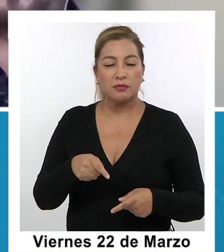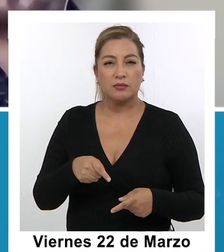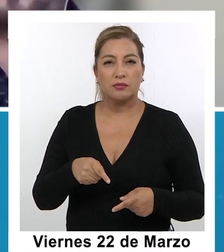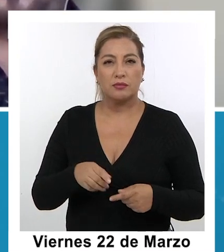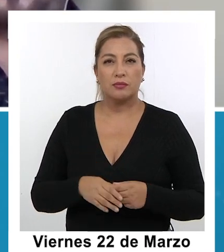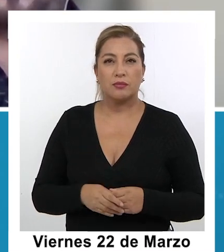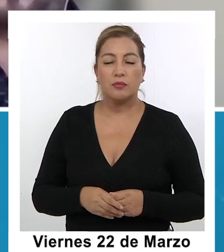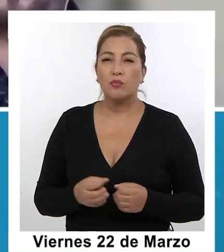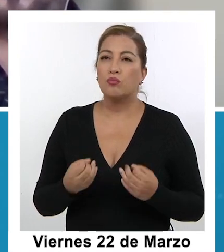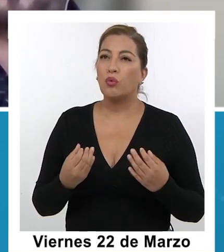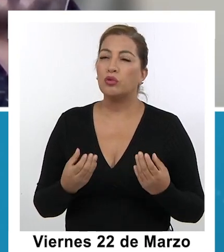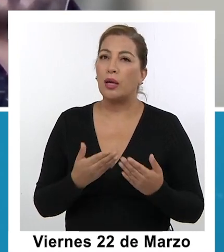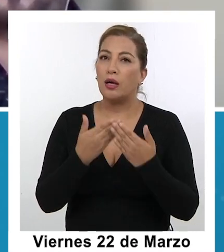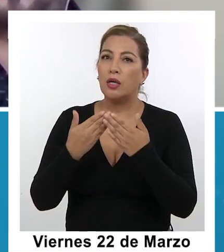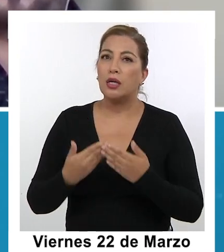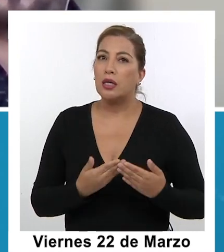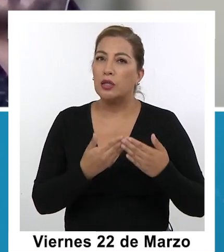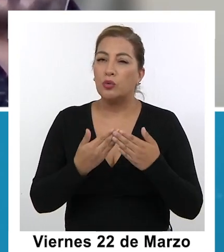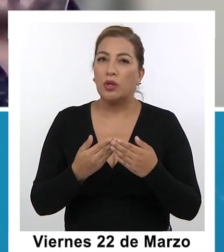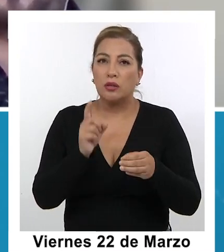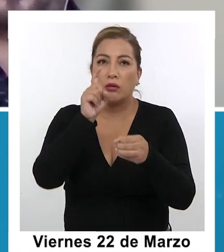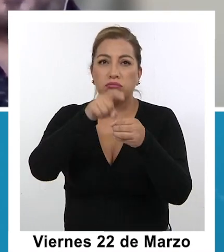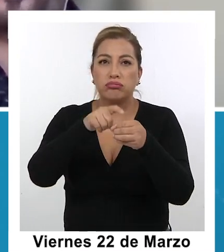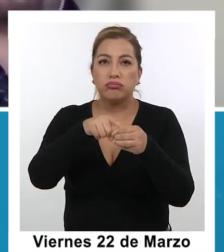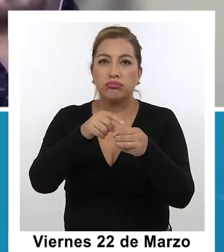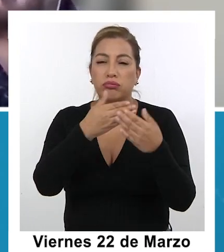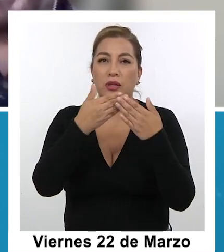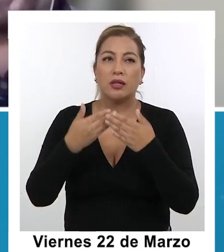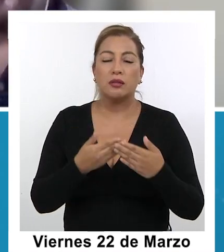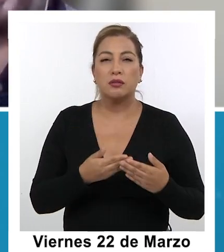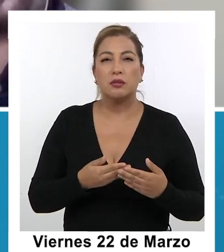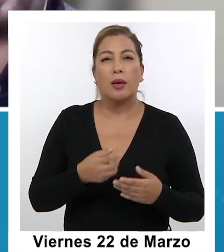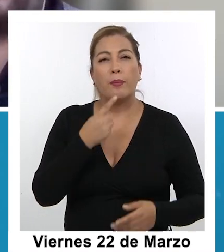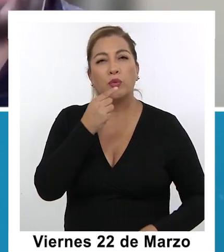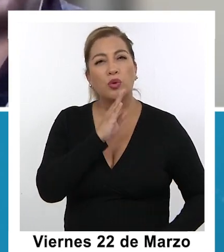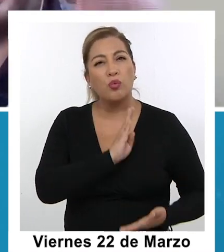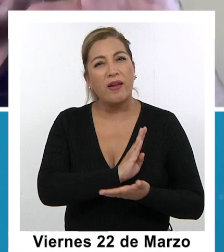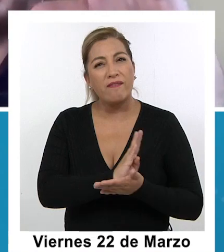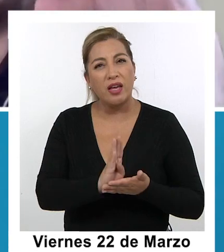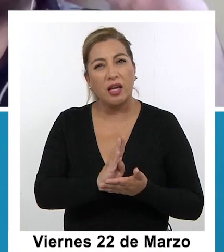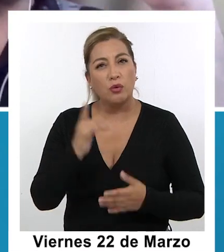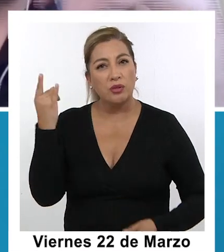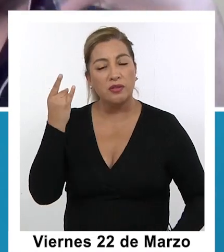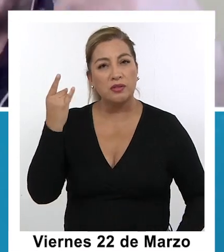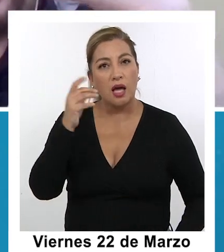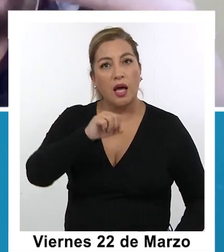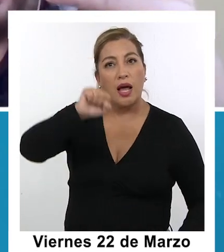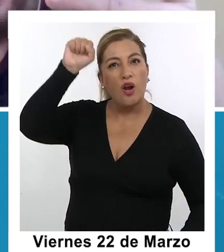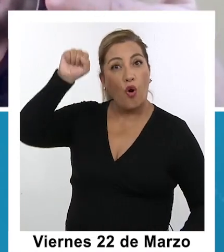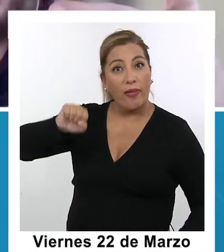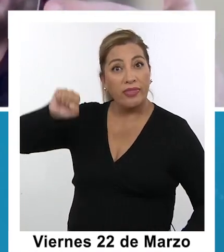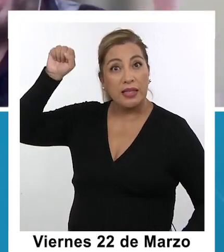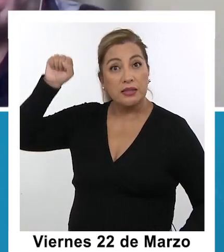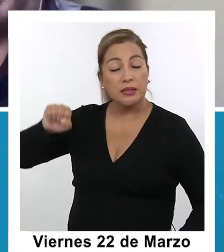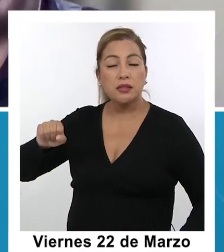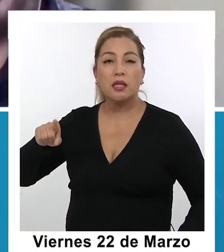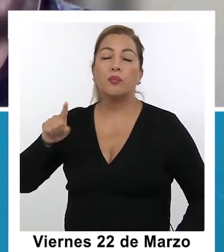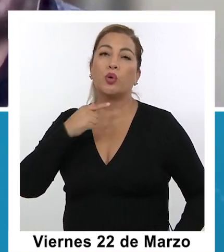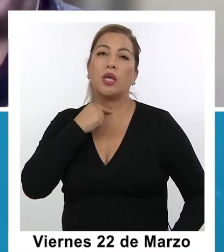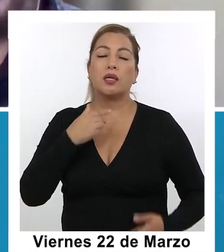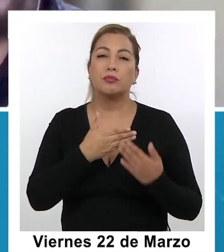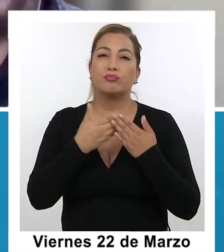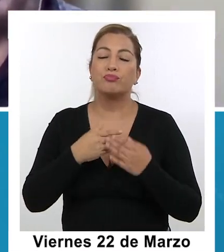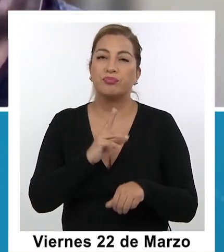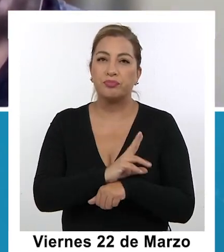muchos estudiantes interesados, matriculados por nosotros. Una beca de la Universidad de los Andes para quien quiere estudiar pedagogía.